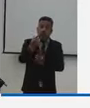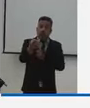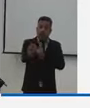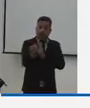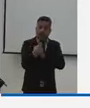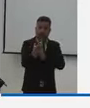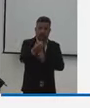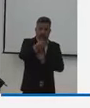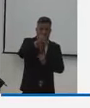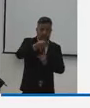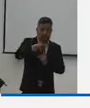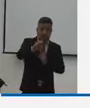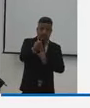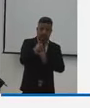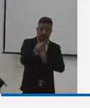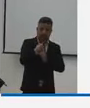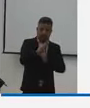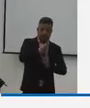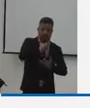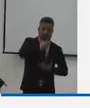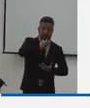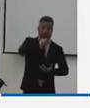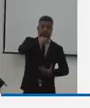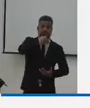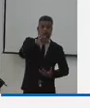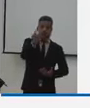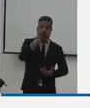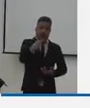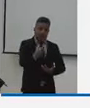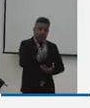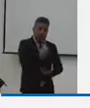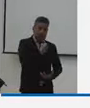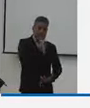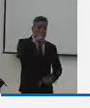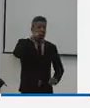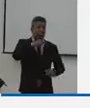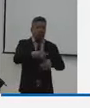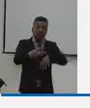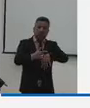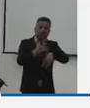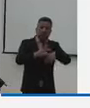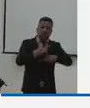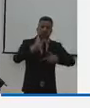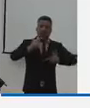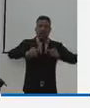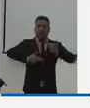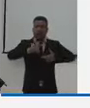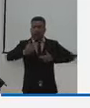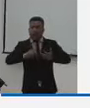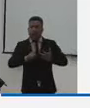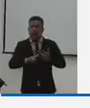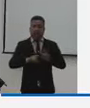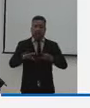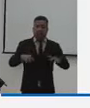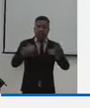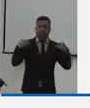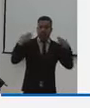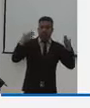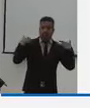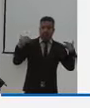van a llegar Jorge Mario al deporte ¿para qué? para promover la recreación la actividad física